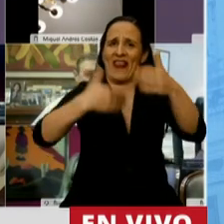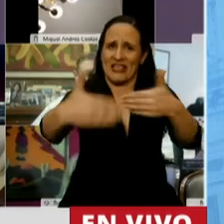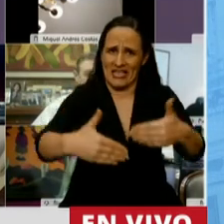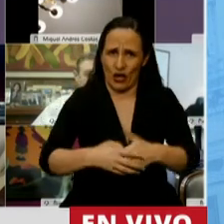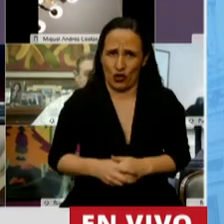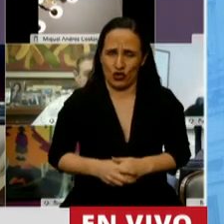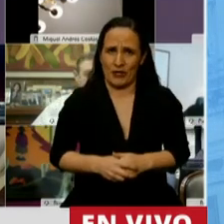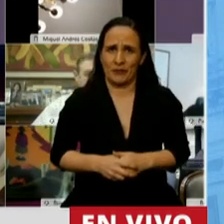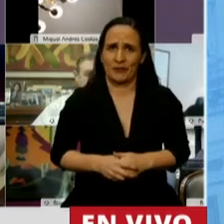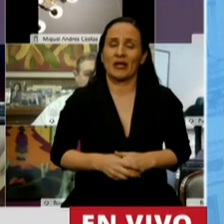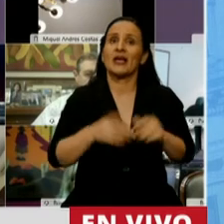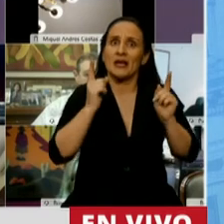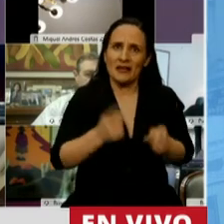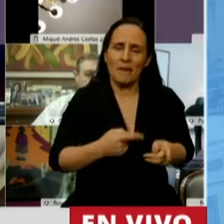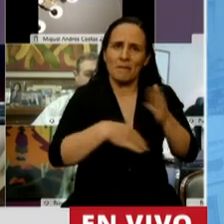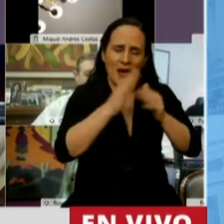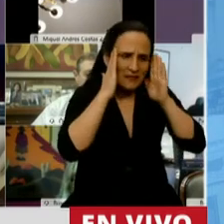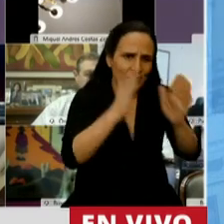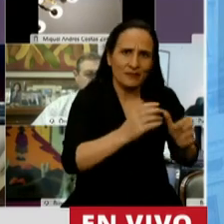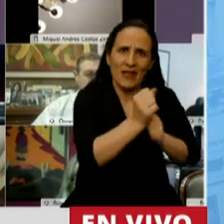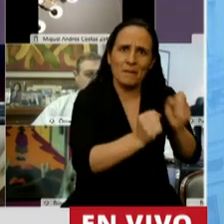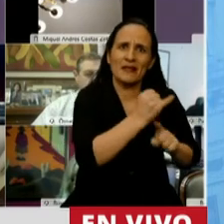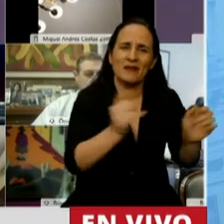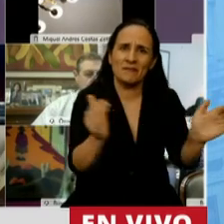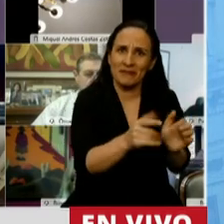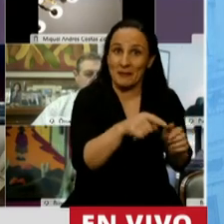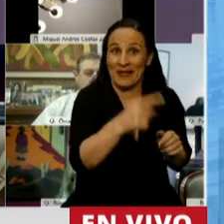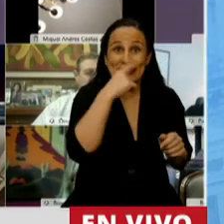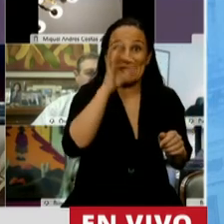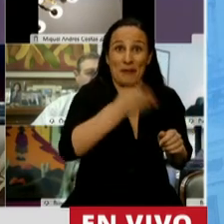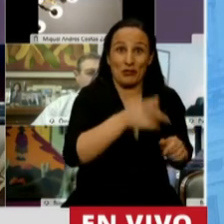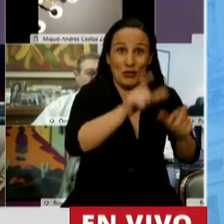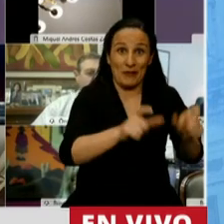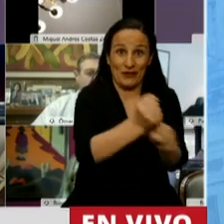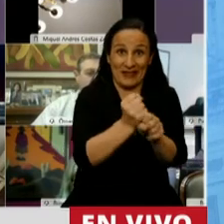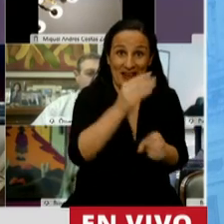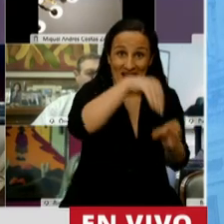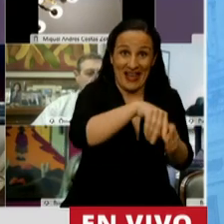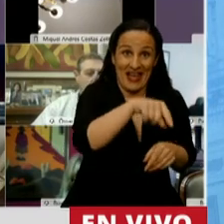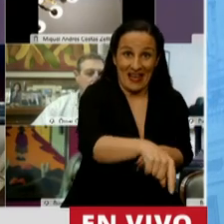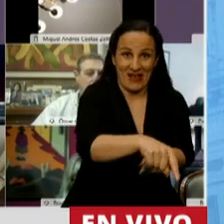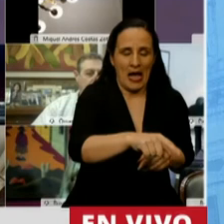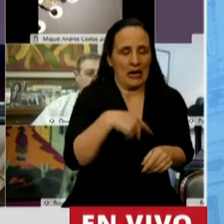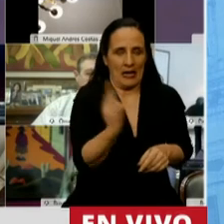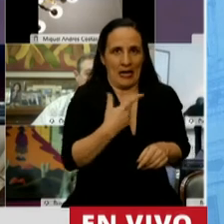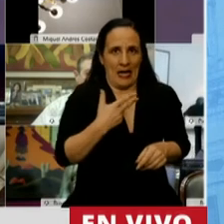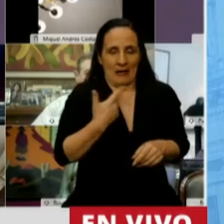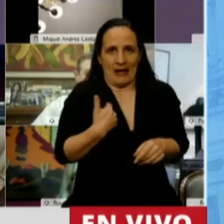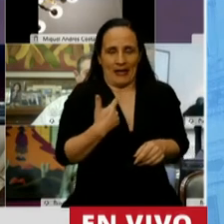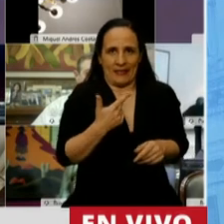Y en particular con las PYMES, que representan el 70% del empleo y son el reflejo social de nuestro país.